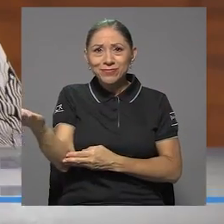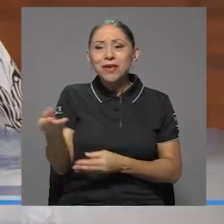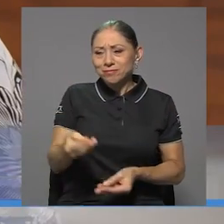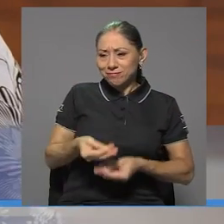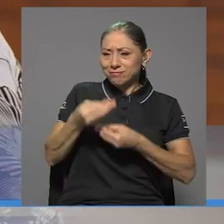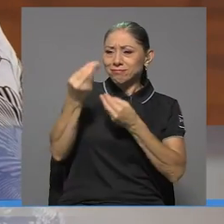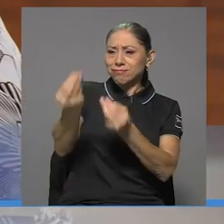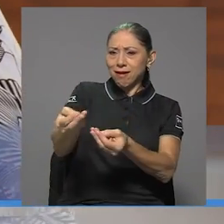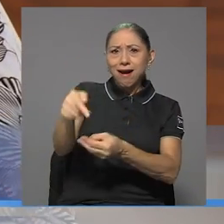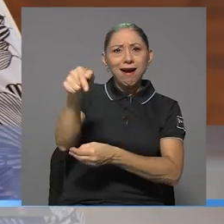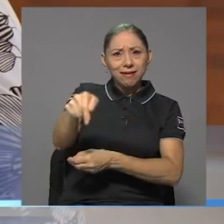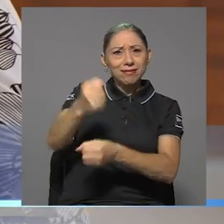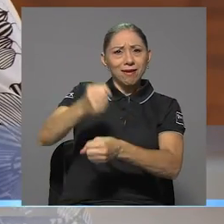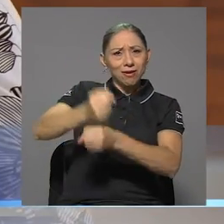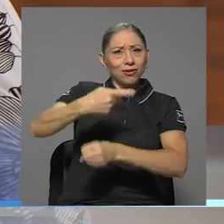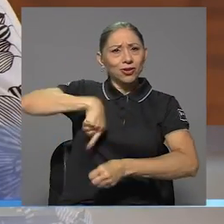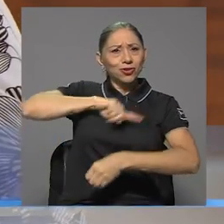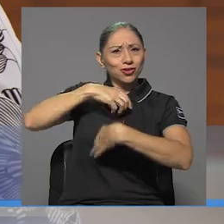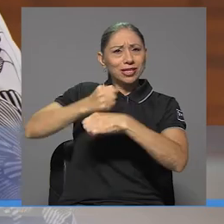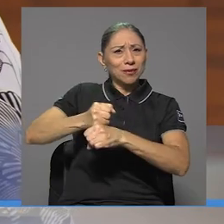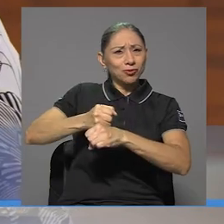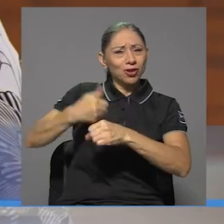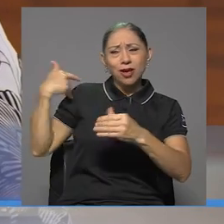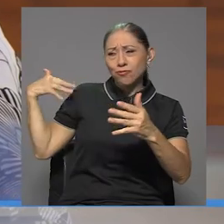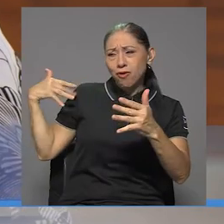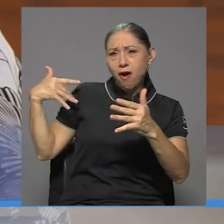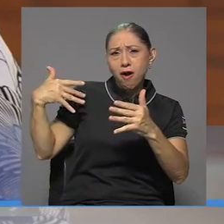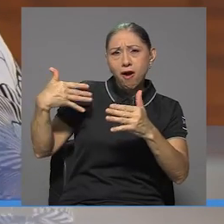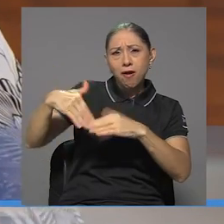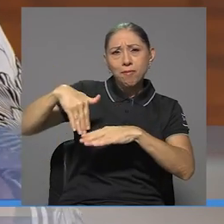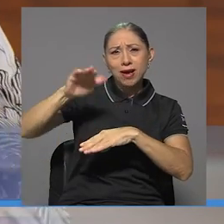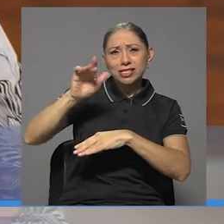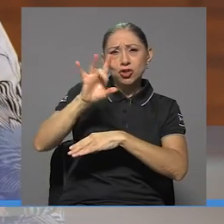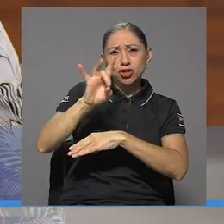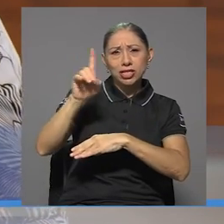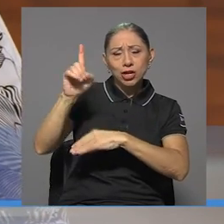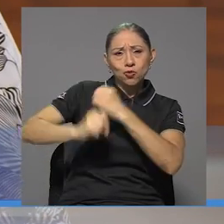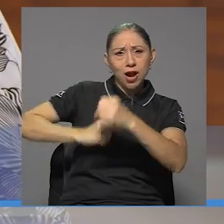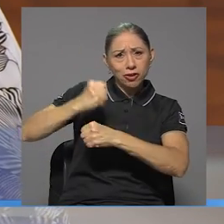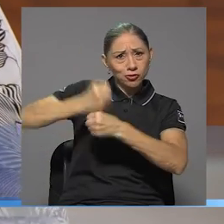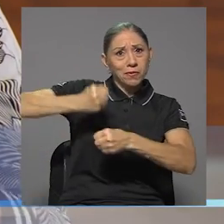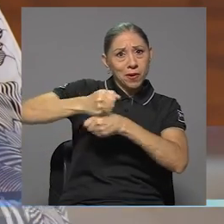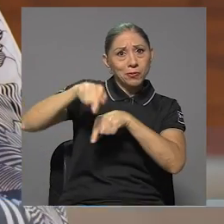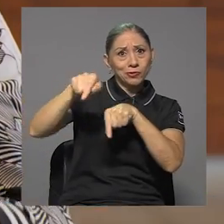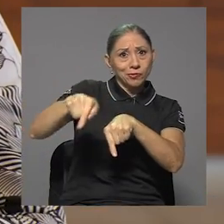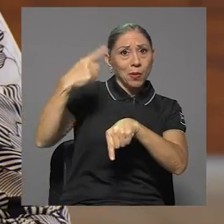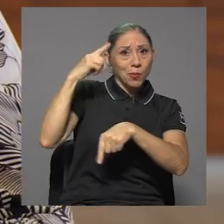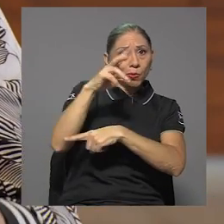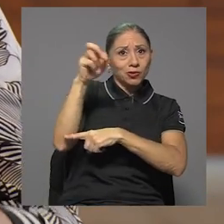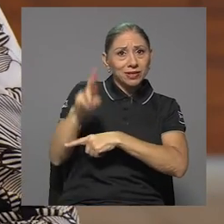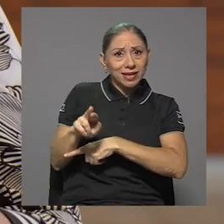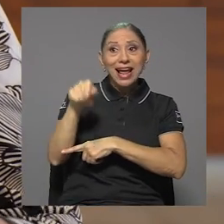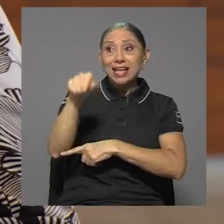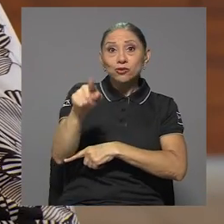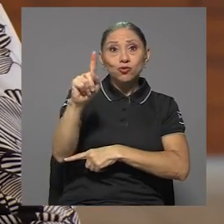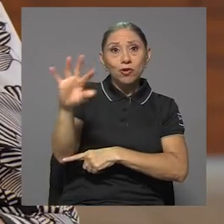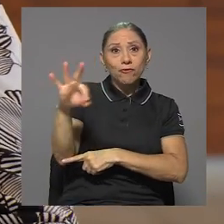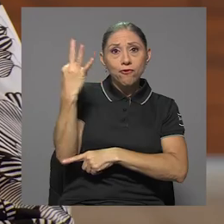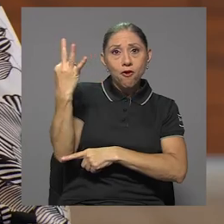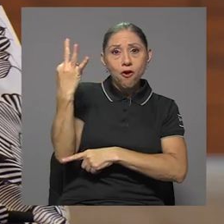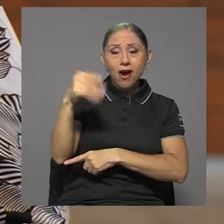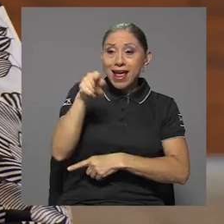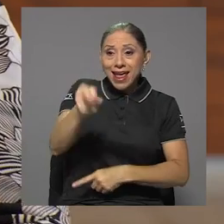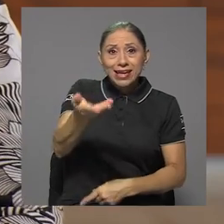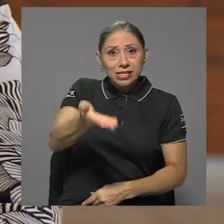el trabajo que nosotros hacemos. Hemos hecho por más de 81 años en este país. Esta es una manera y hacer ese